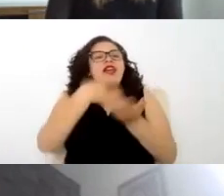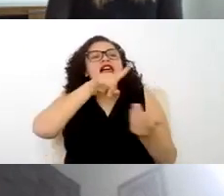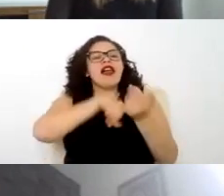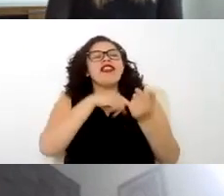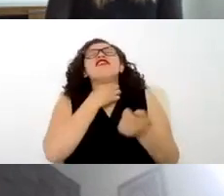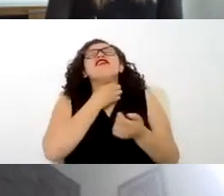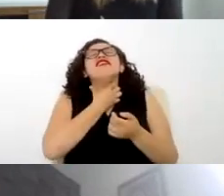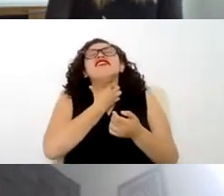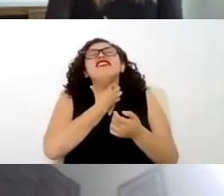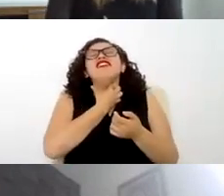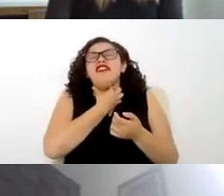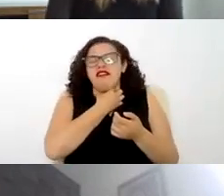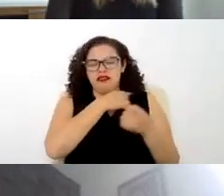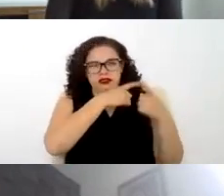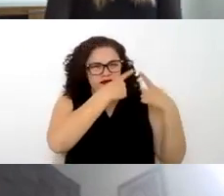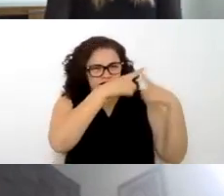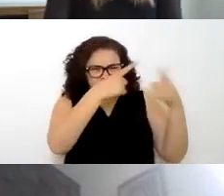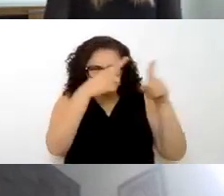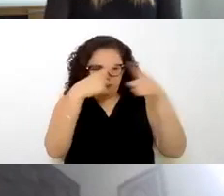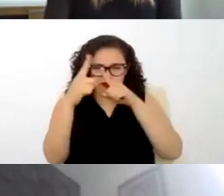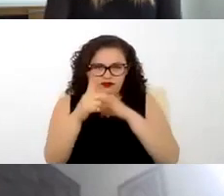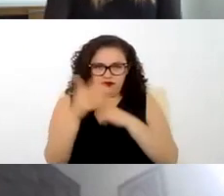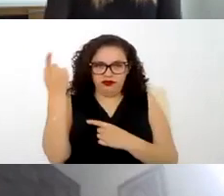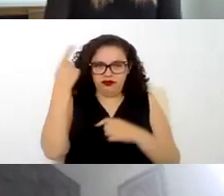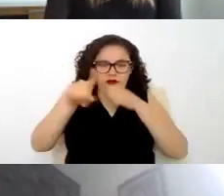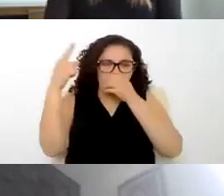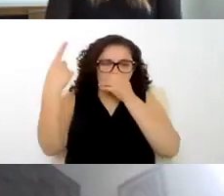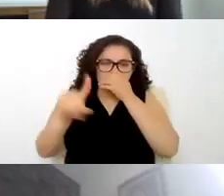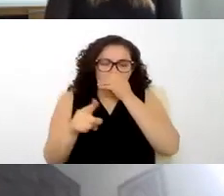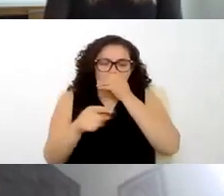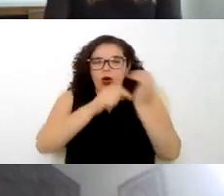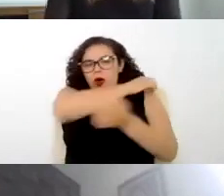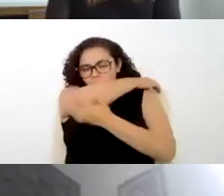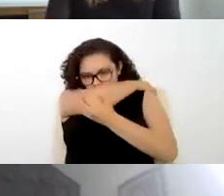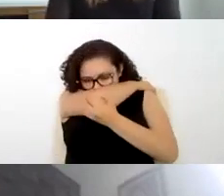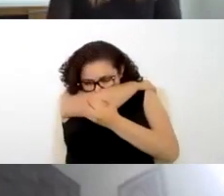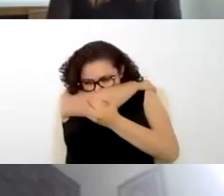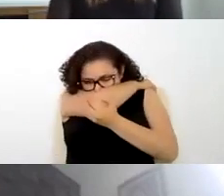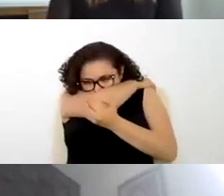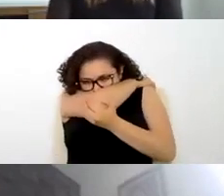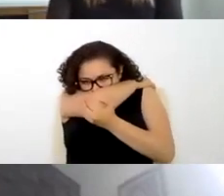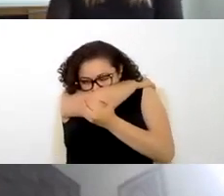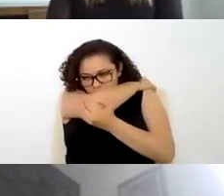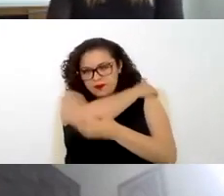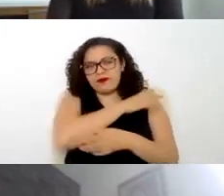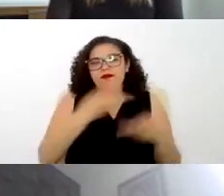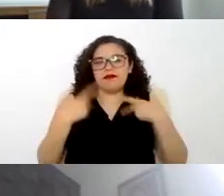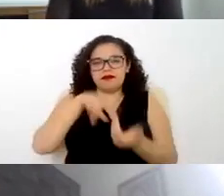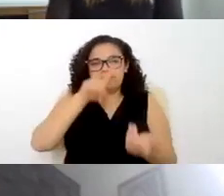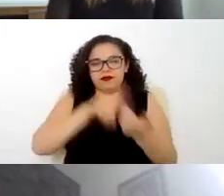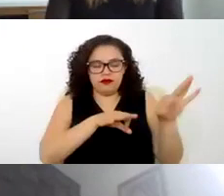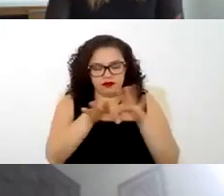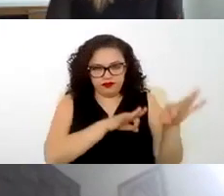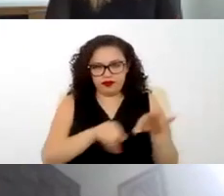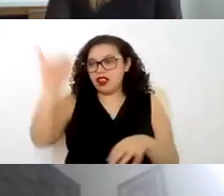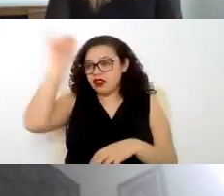distintas disposiciones que tienen obligación de cumplir tanto los trabajadores como los patrones y